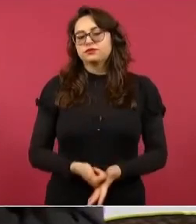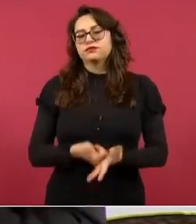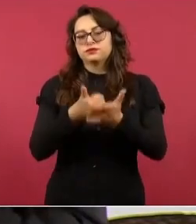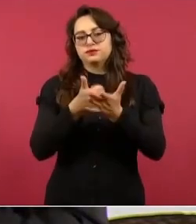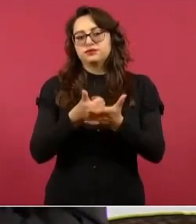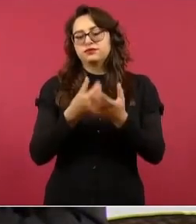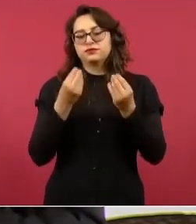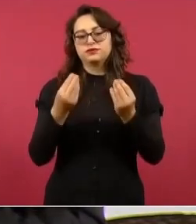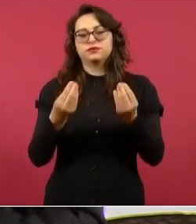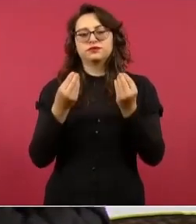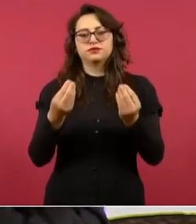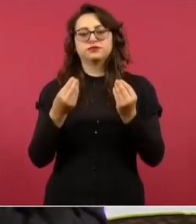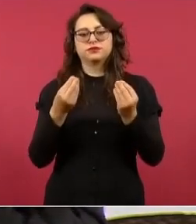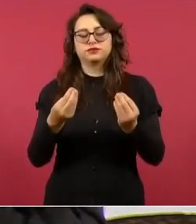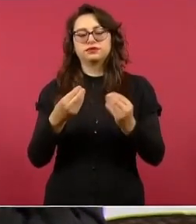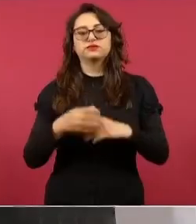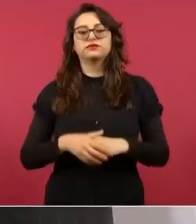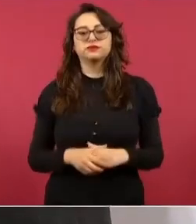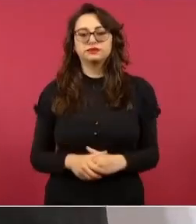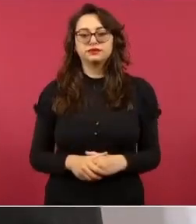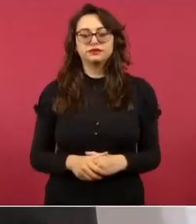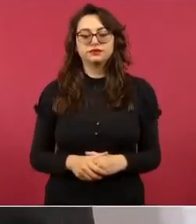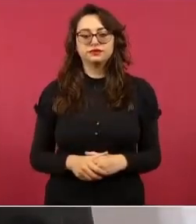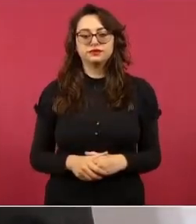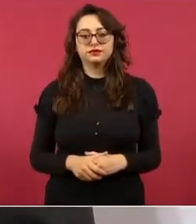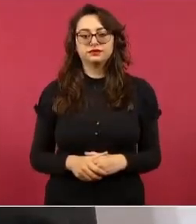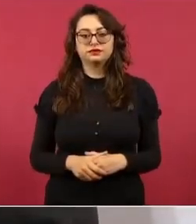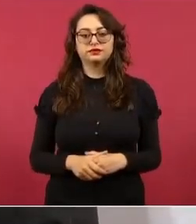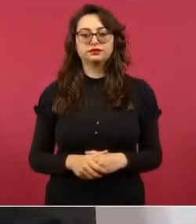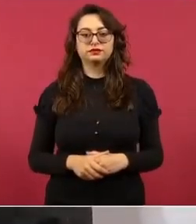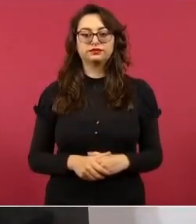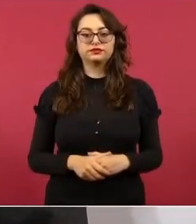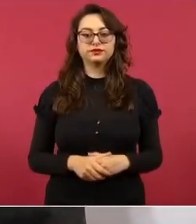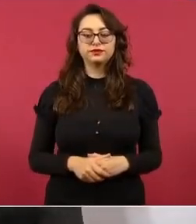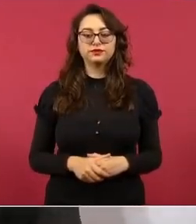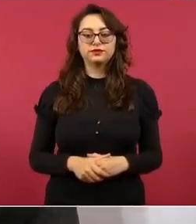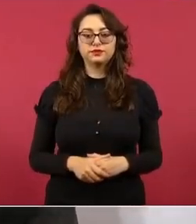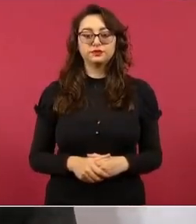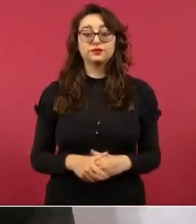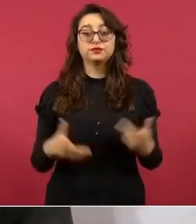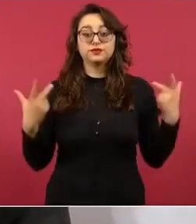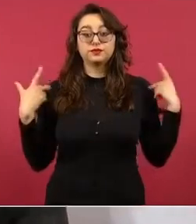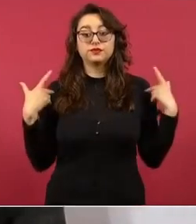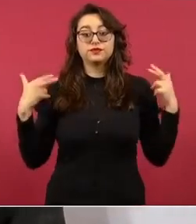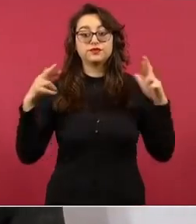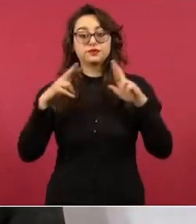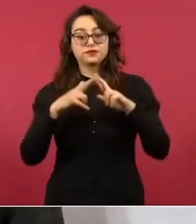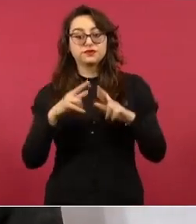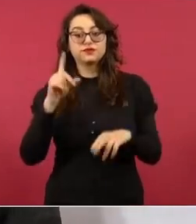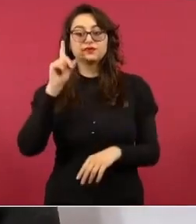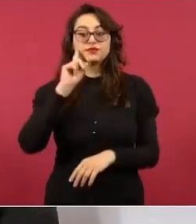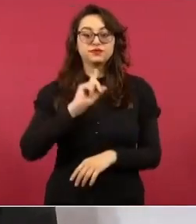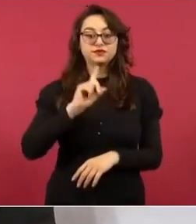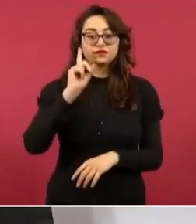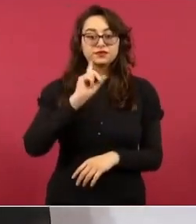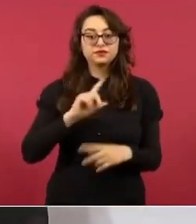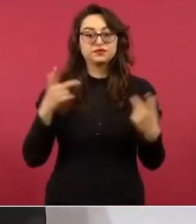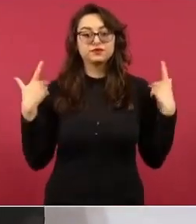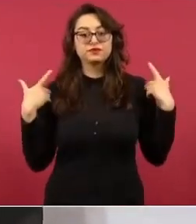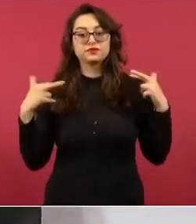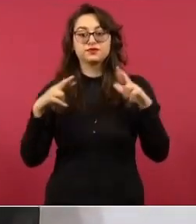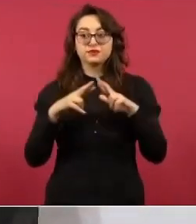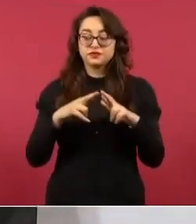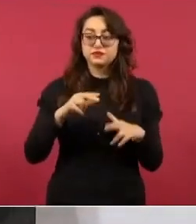Felicidades a las maestras, a todas las maestras,